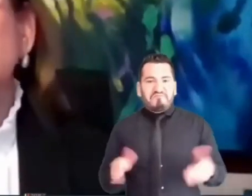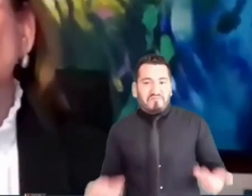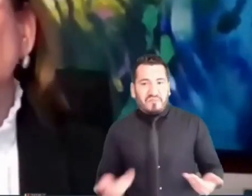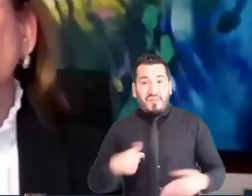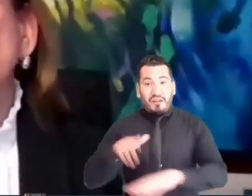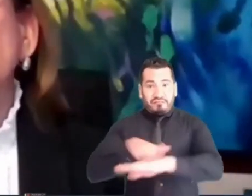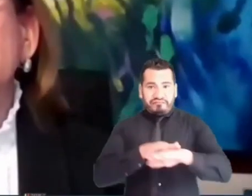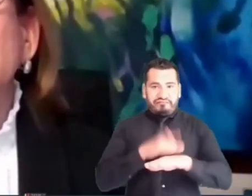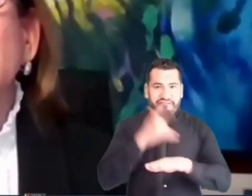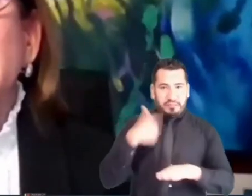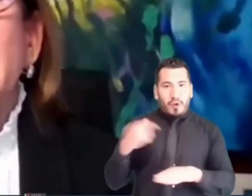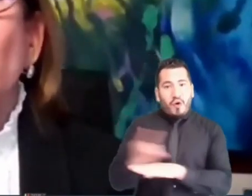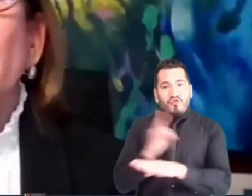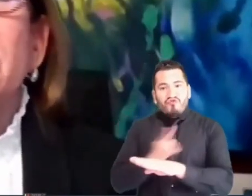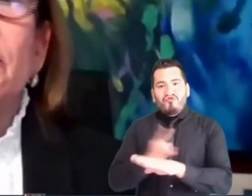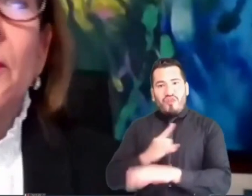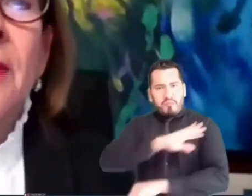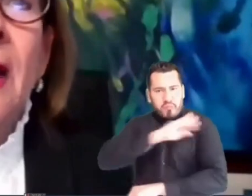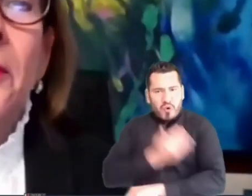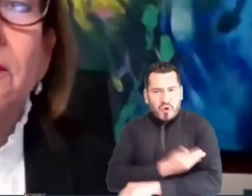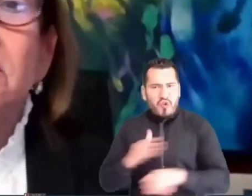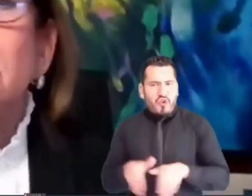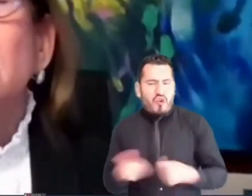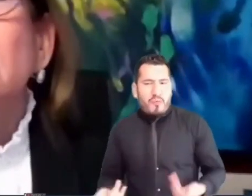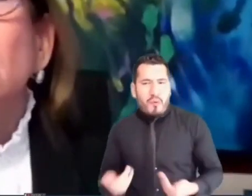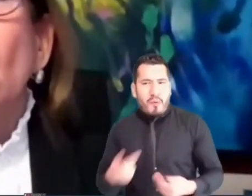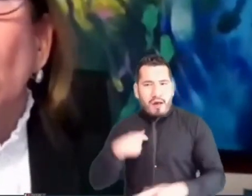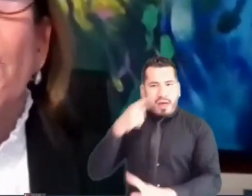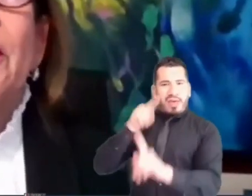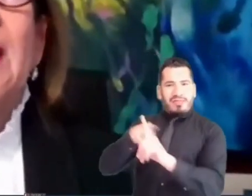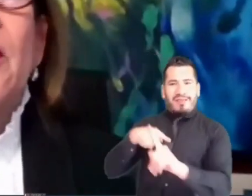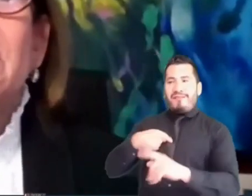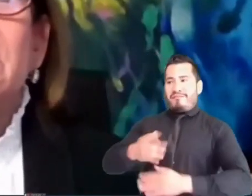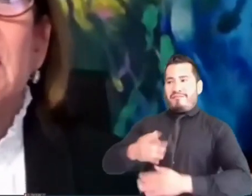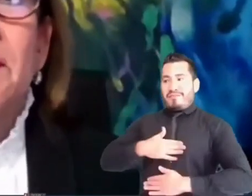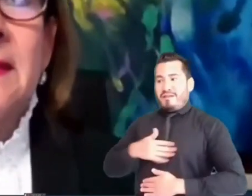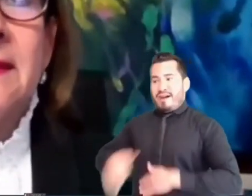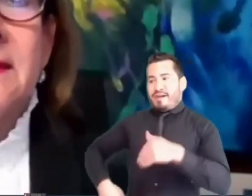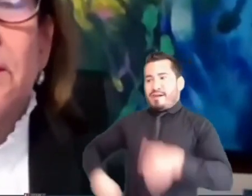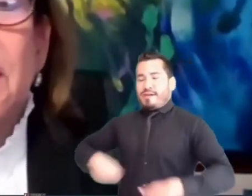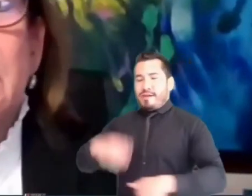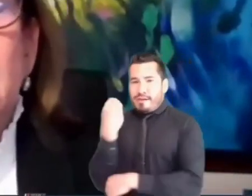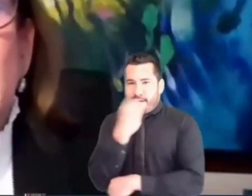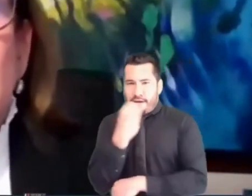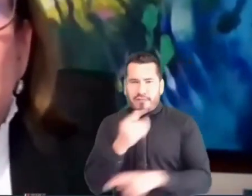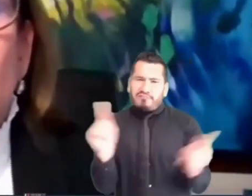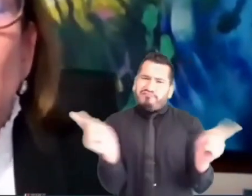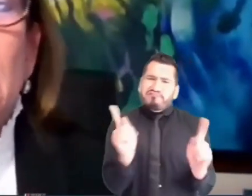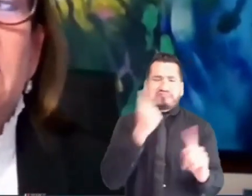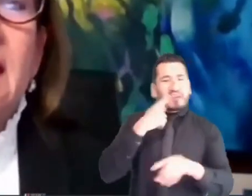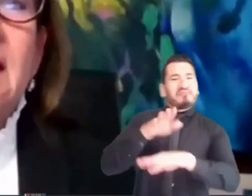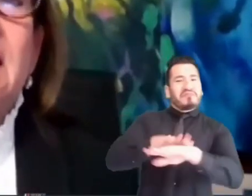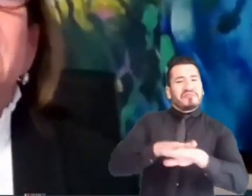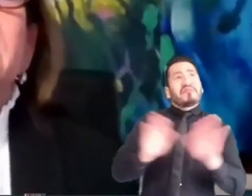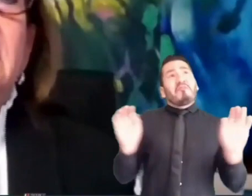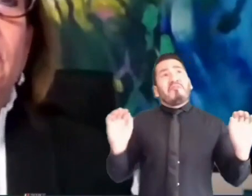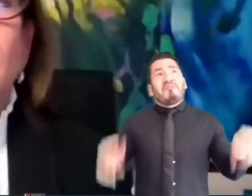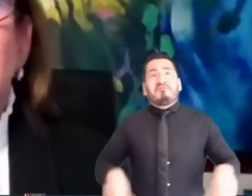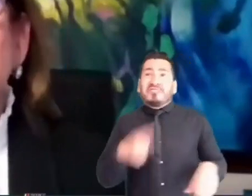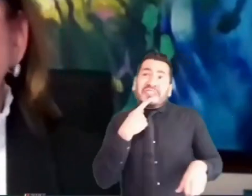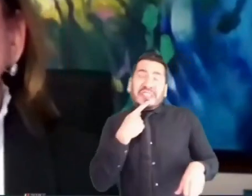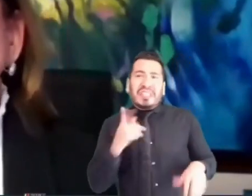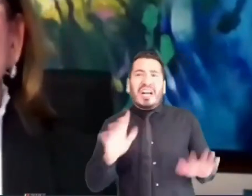gestión de las instituciones públicas en un beneficio privado. O podríamos decir también que simplemente utilizar el